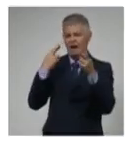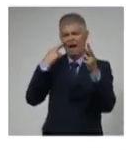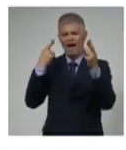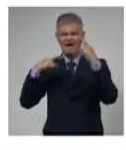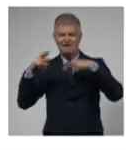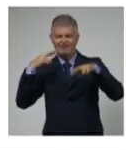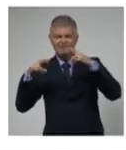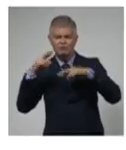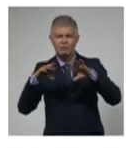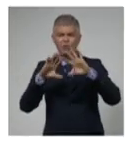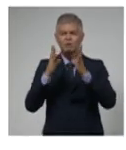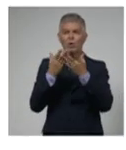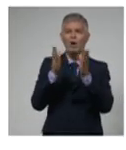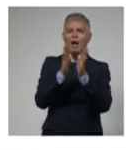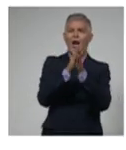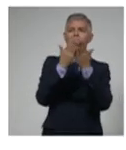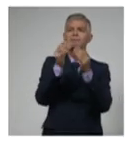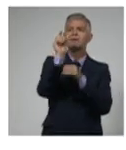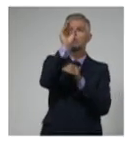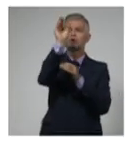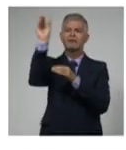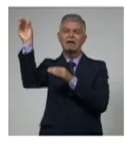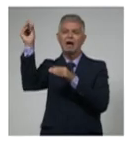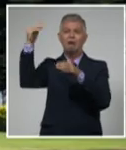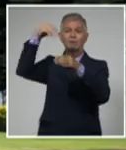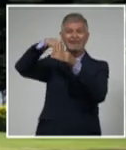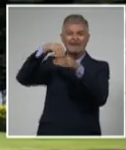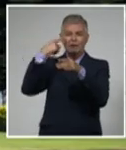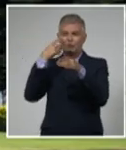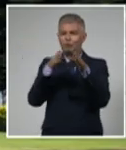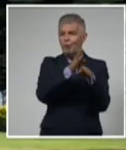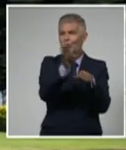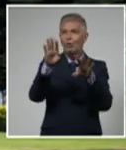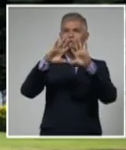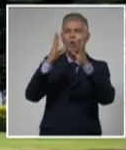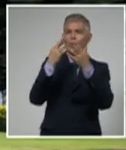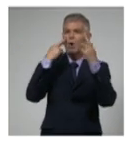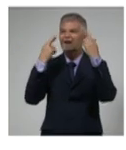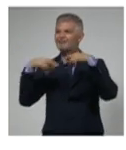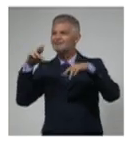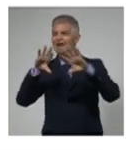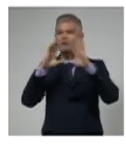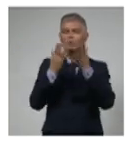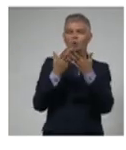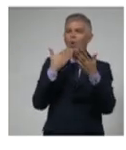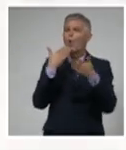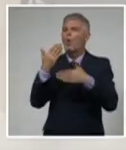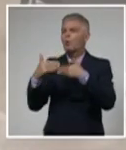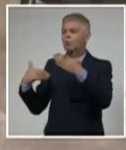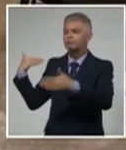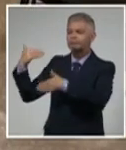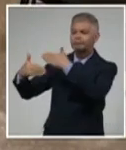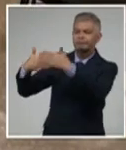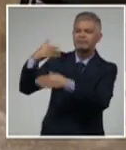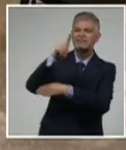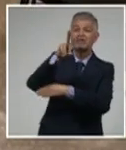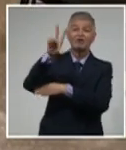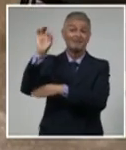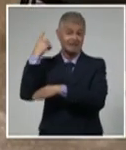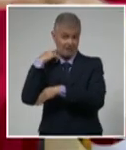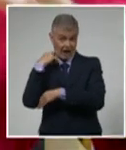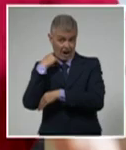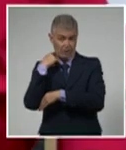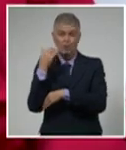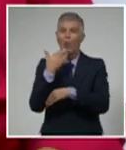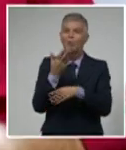la biblioteca por dentro y cómo ha sido ese camino de los 120 años a partir de las distintas